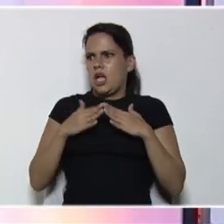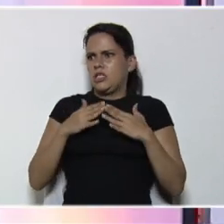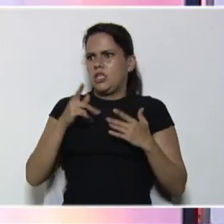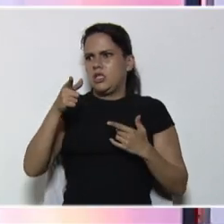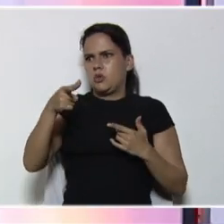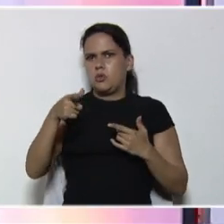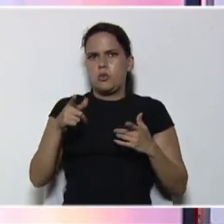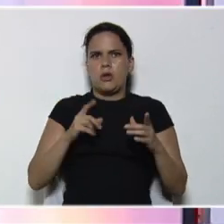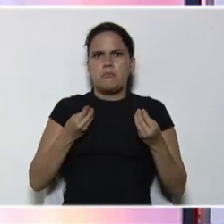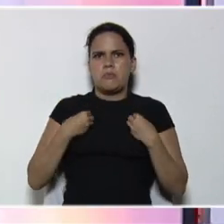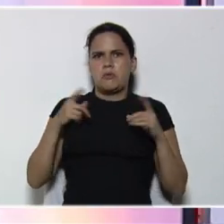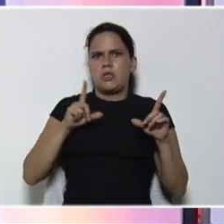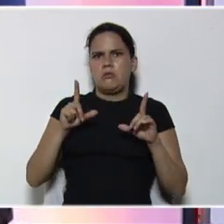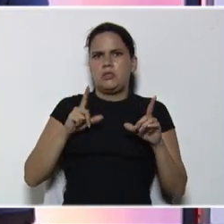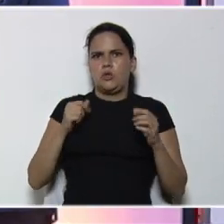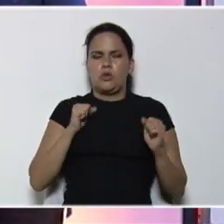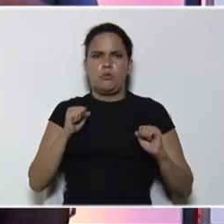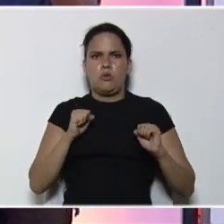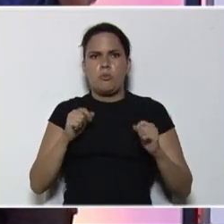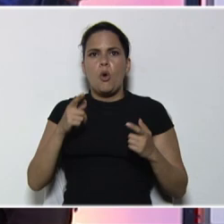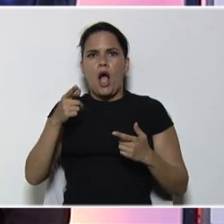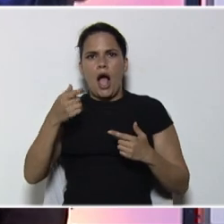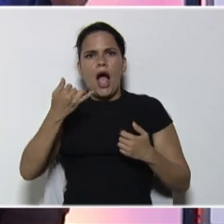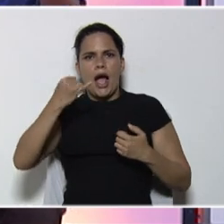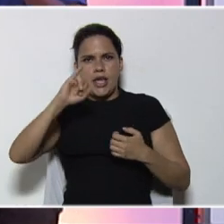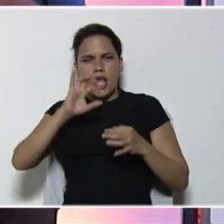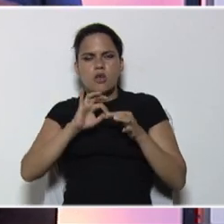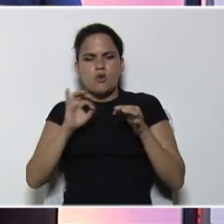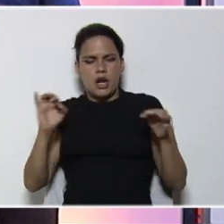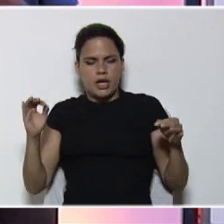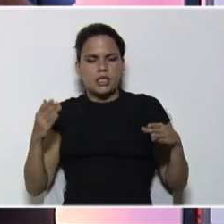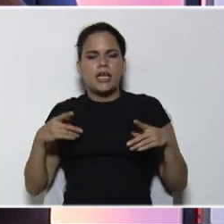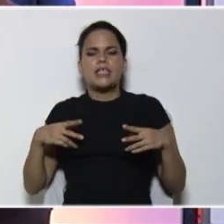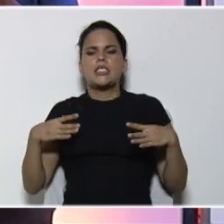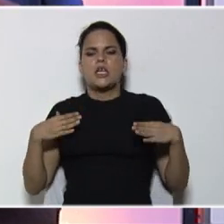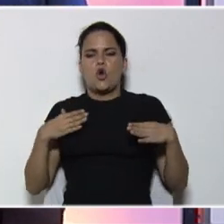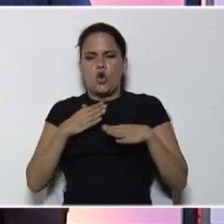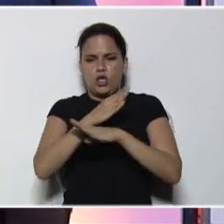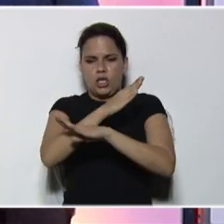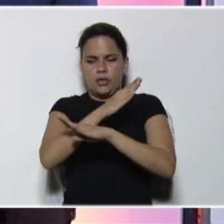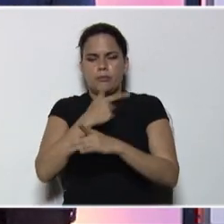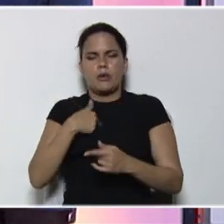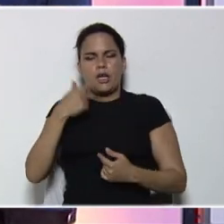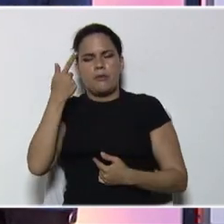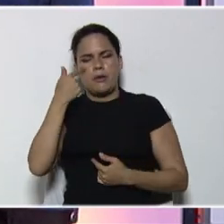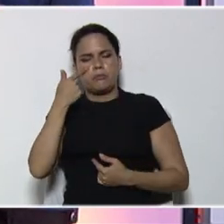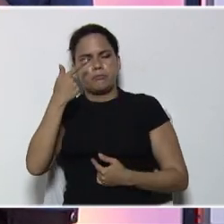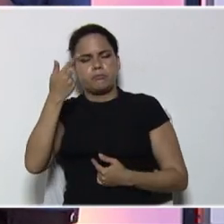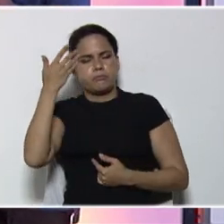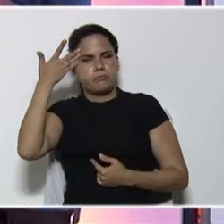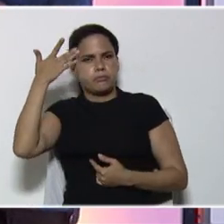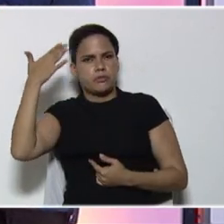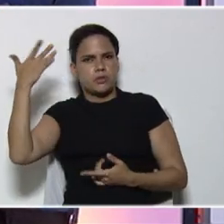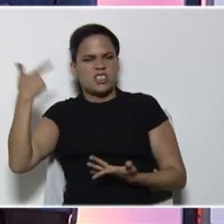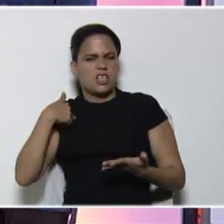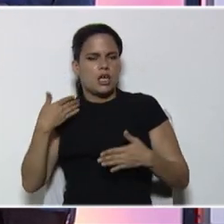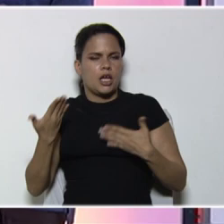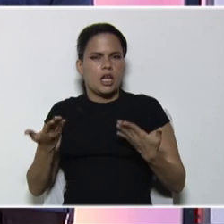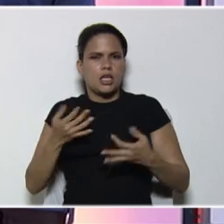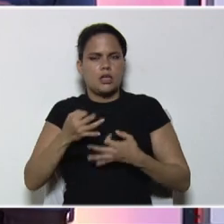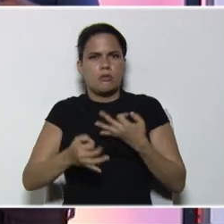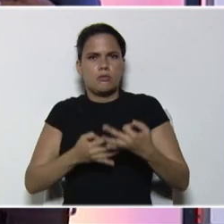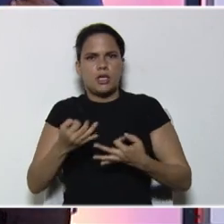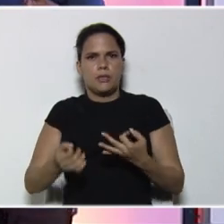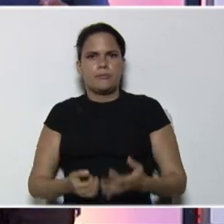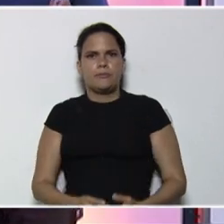nos movemos, ahí está una recta secante, para que vayan teniendo, la imaginación, del concepto, rectas